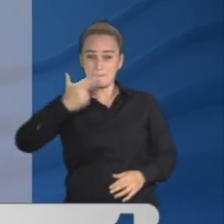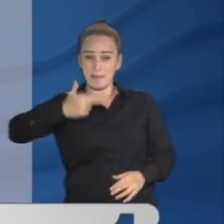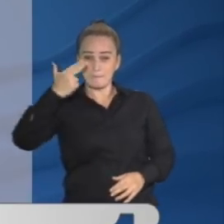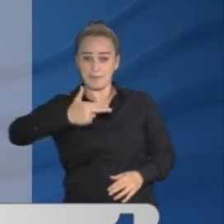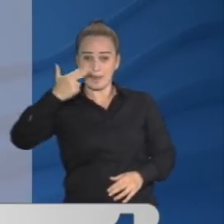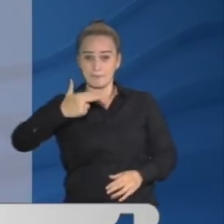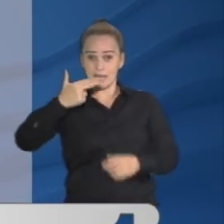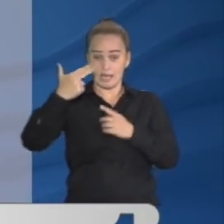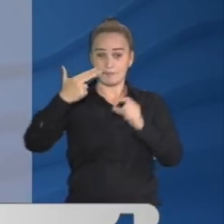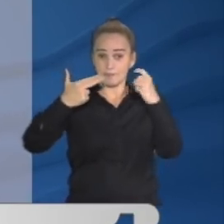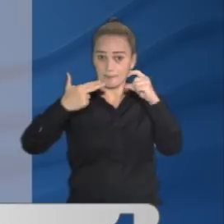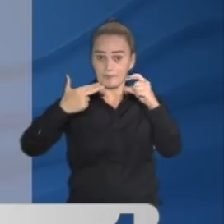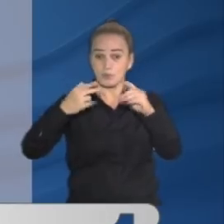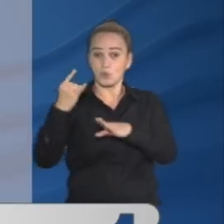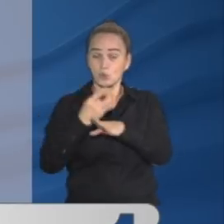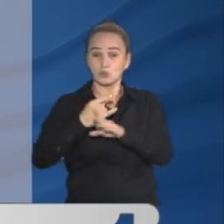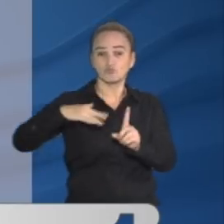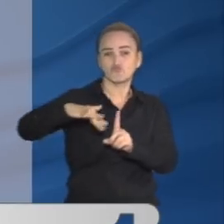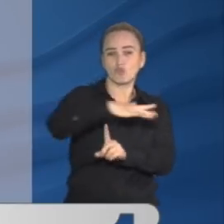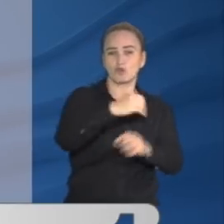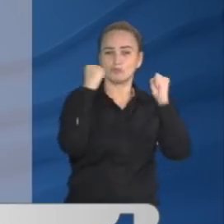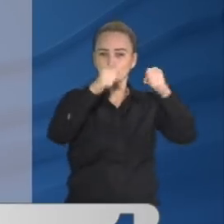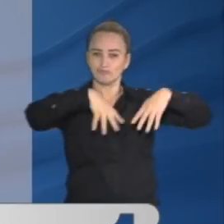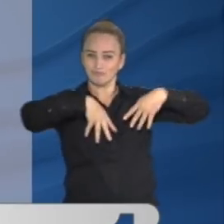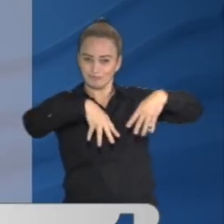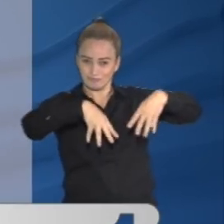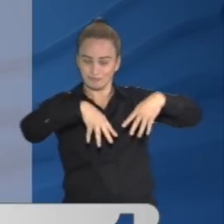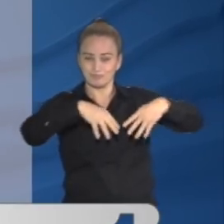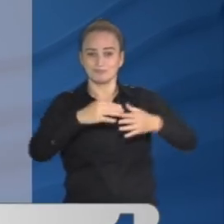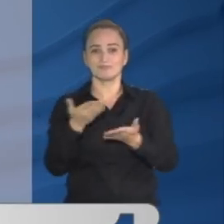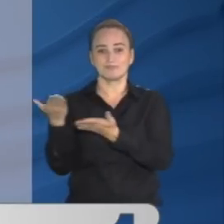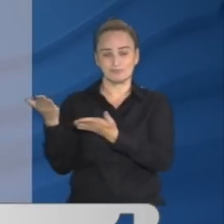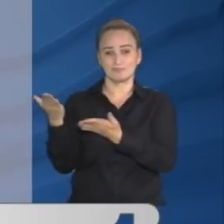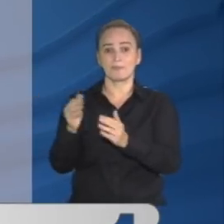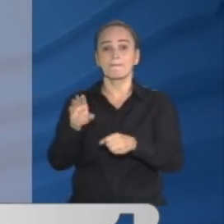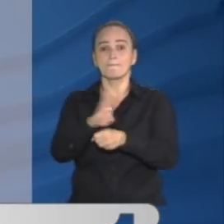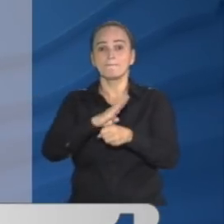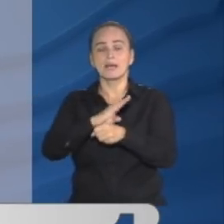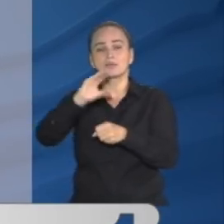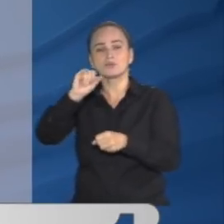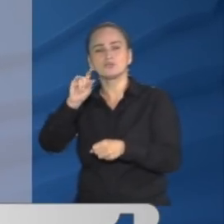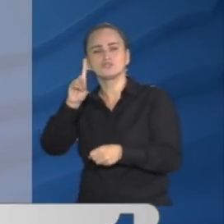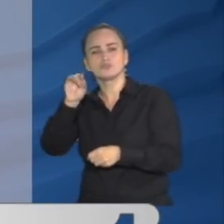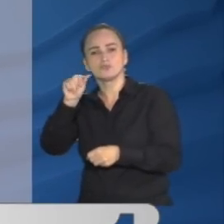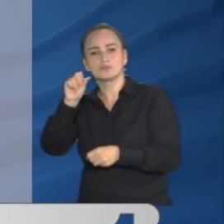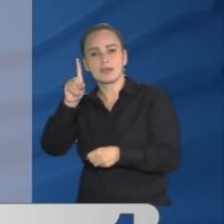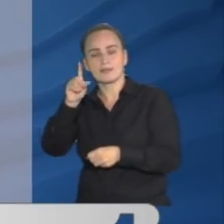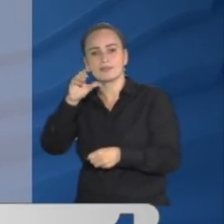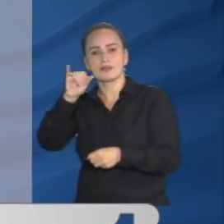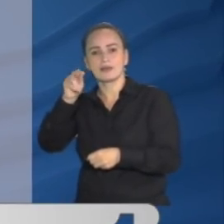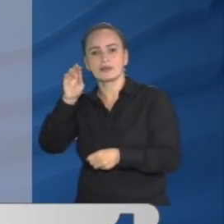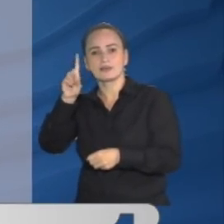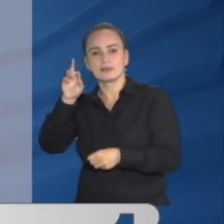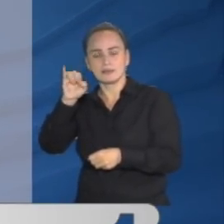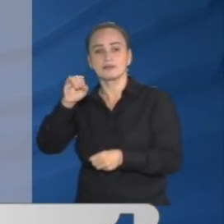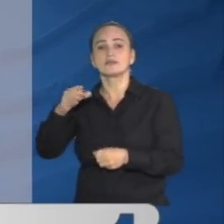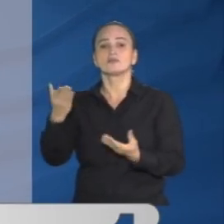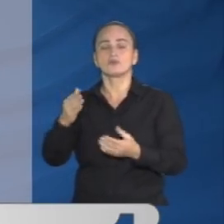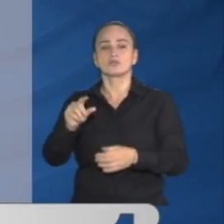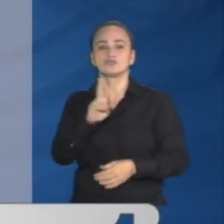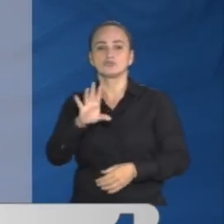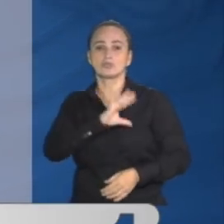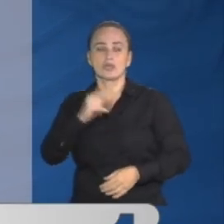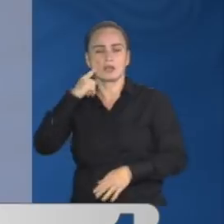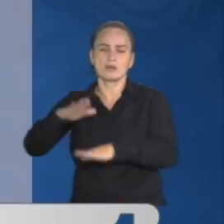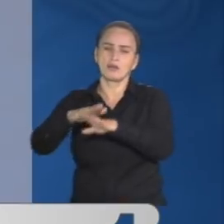él, con un arma traumática durante las pasadas manifestaciones del paro nacional en el barrio Ciudad Jardín, sur de Cali, difundió un video donde pide